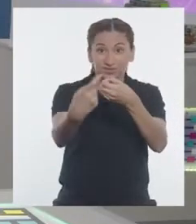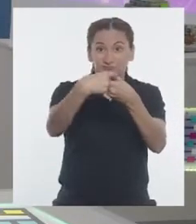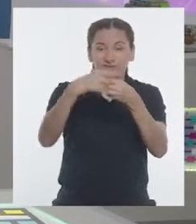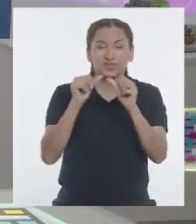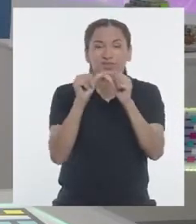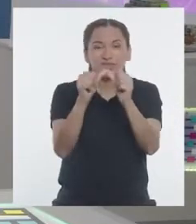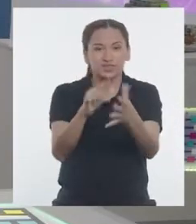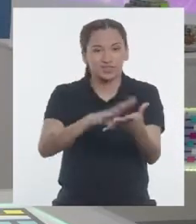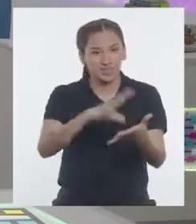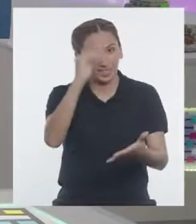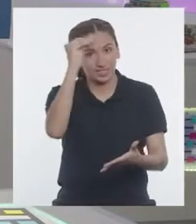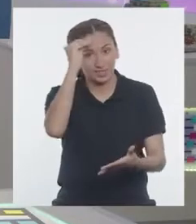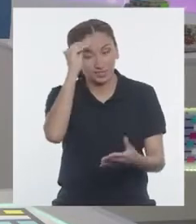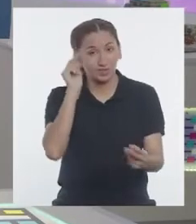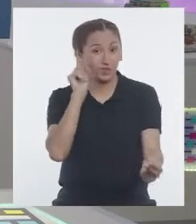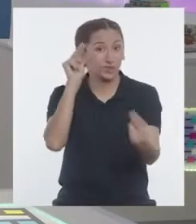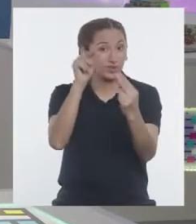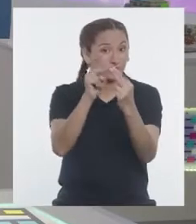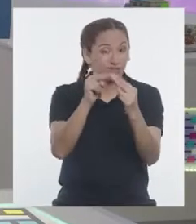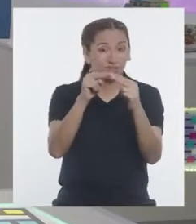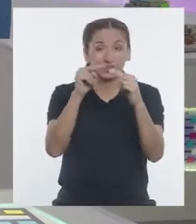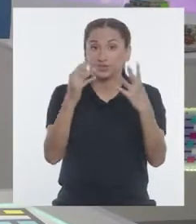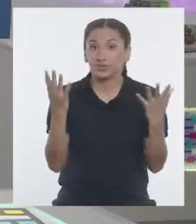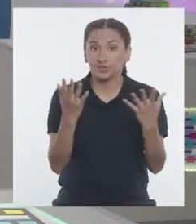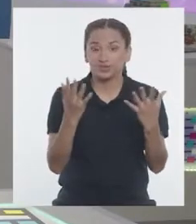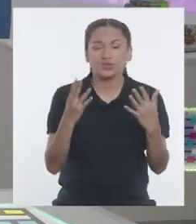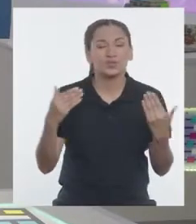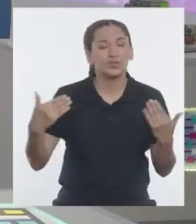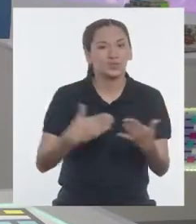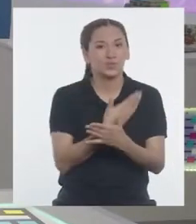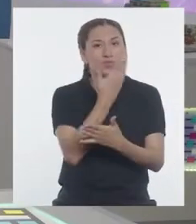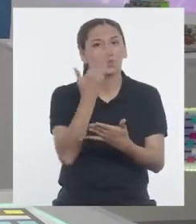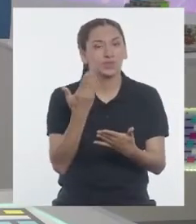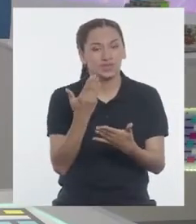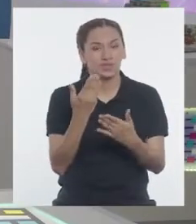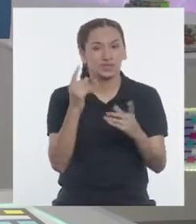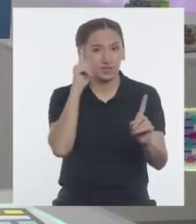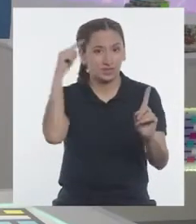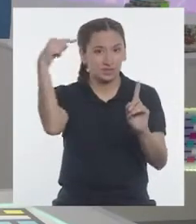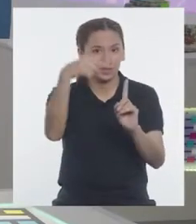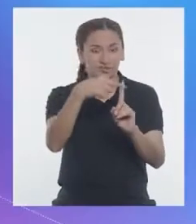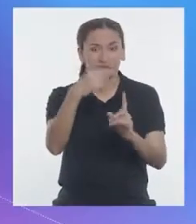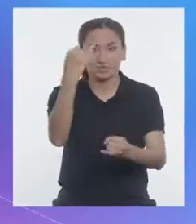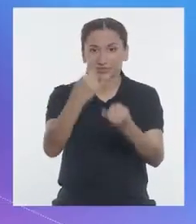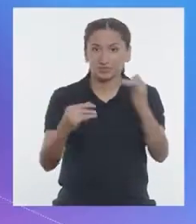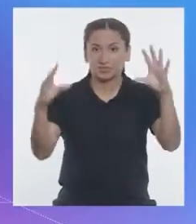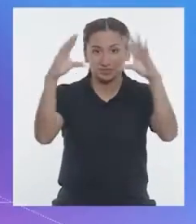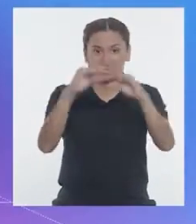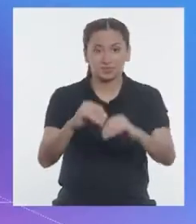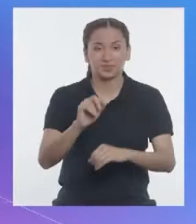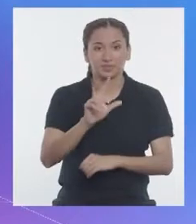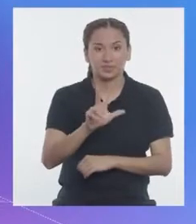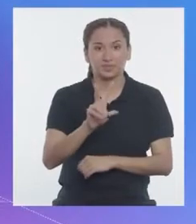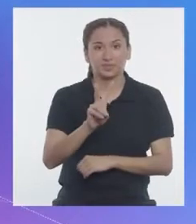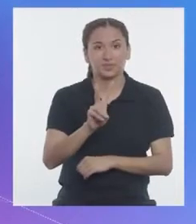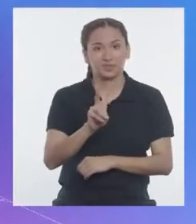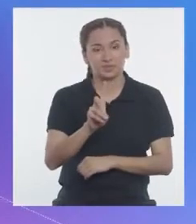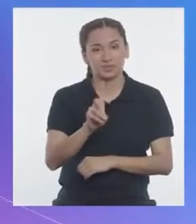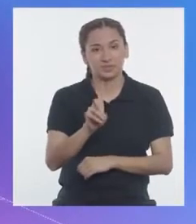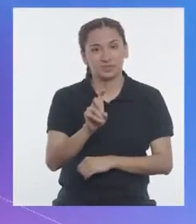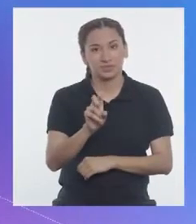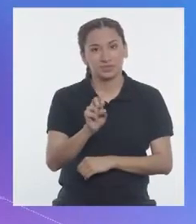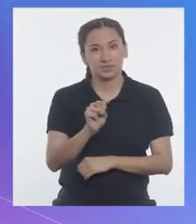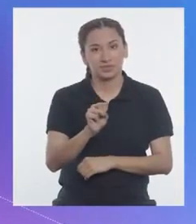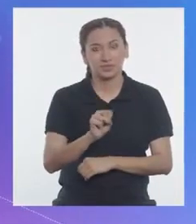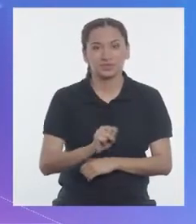y seguir aprendiendo. ¡Nos vemos con un nuevo desafío! Terminando la transmisión en